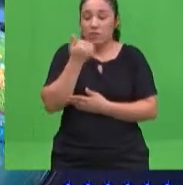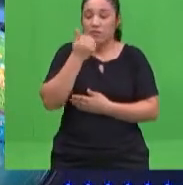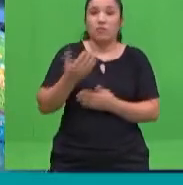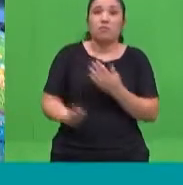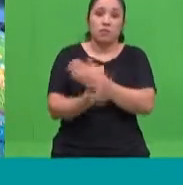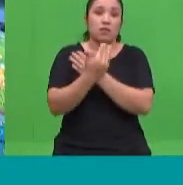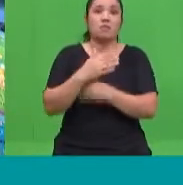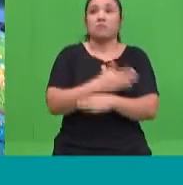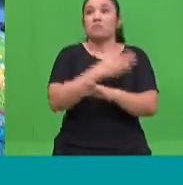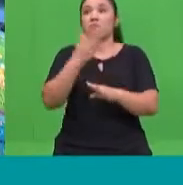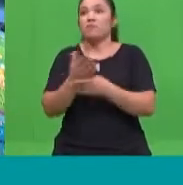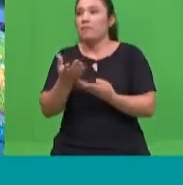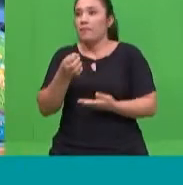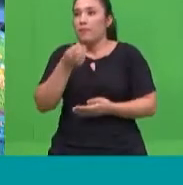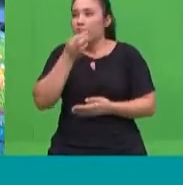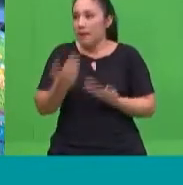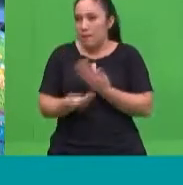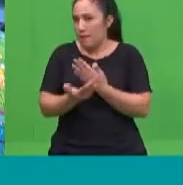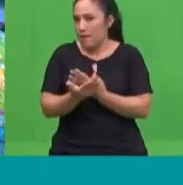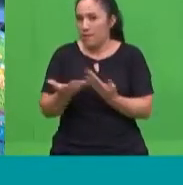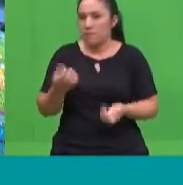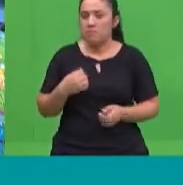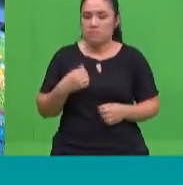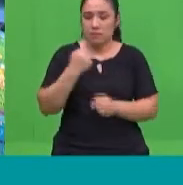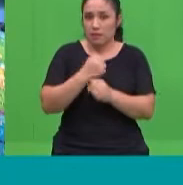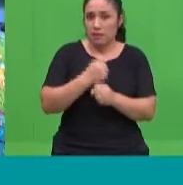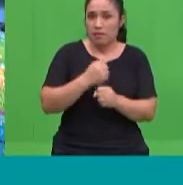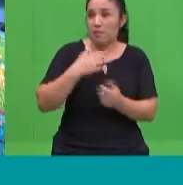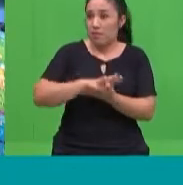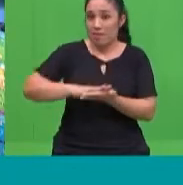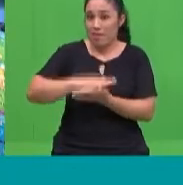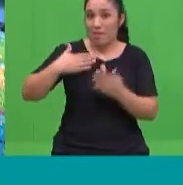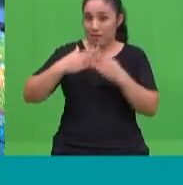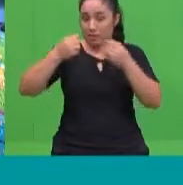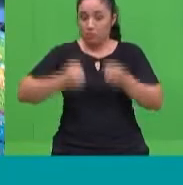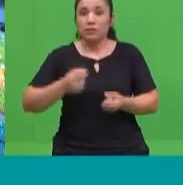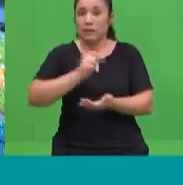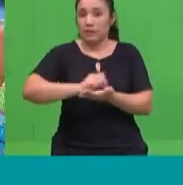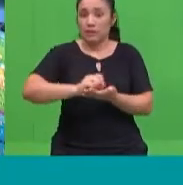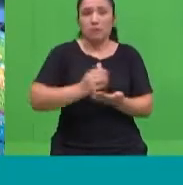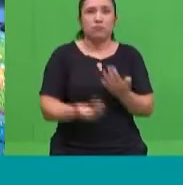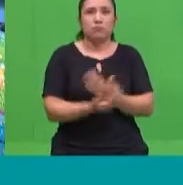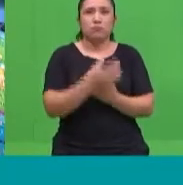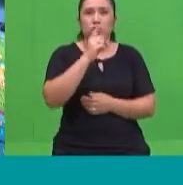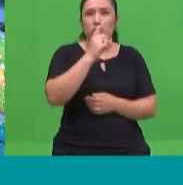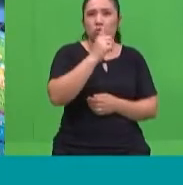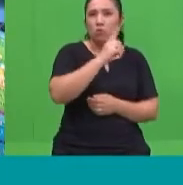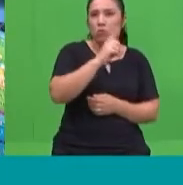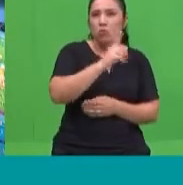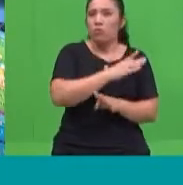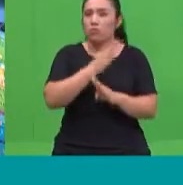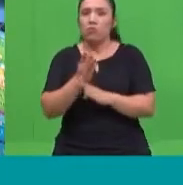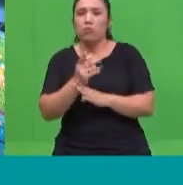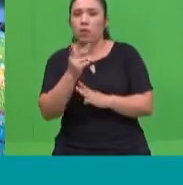tendríamos que pasarla para hacerla a las 4 de la tarde, ¿verdad? O inclusive, a lo mejor, bueno, lo hacemos un poquito más tarde, ¿verdad?